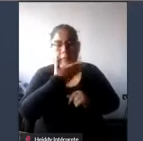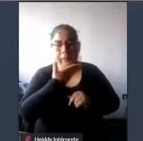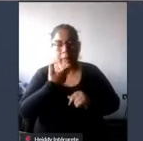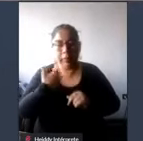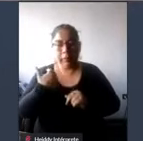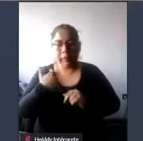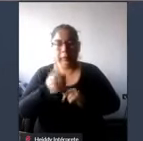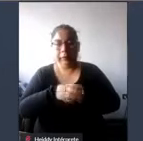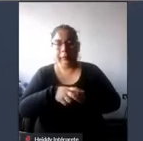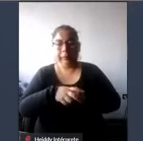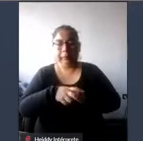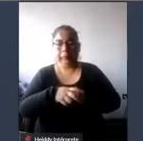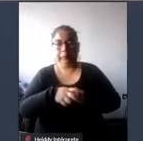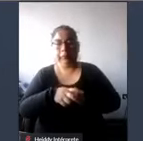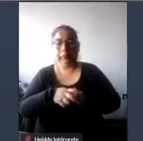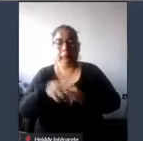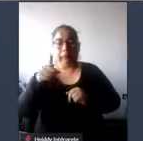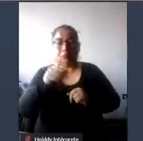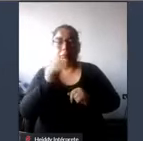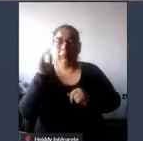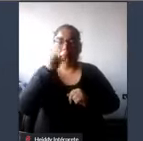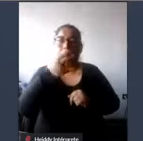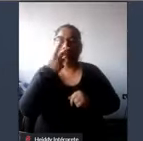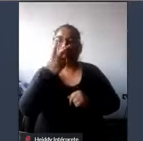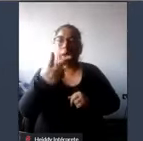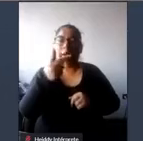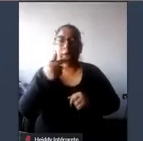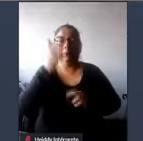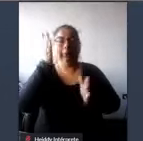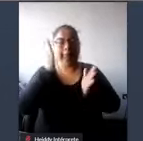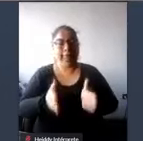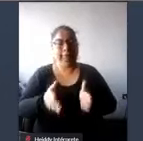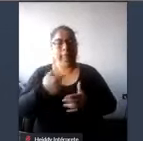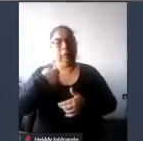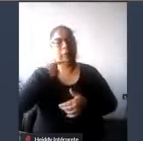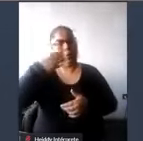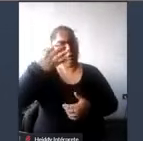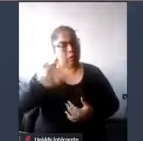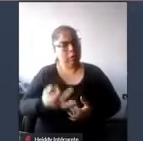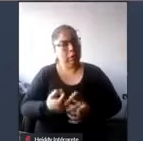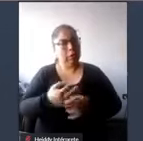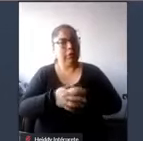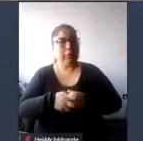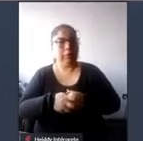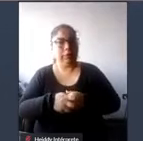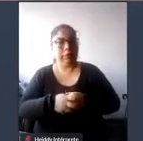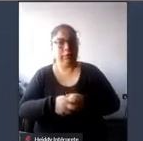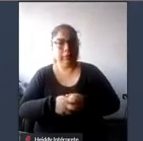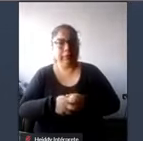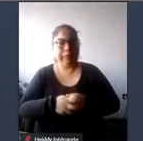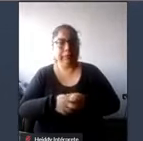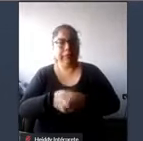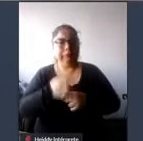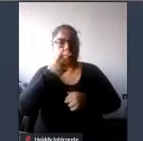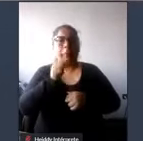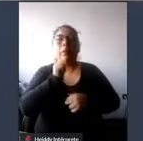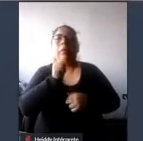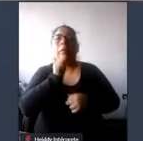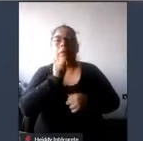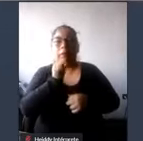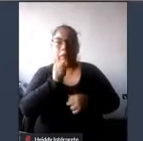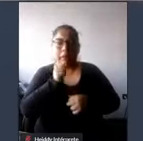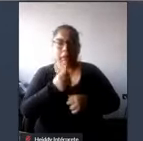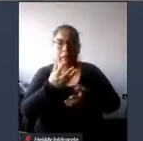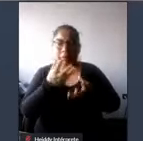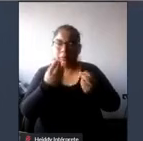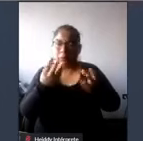hay que buscar la manera más conveniente hay que ser educados hay que ser o sea realmente nos falta un poco de